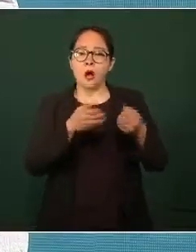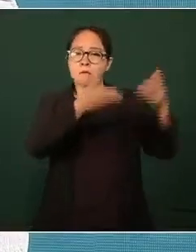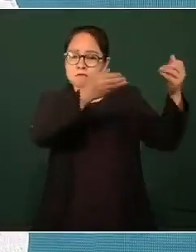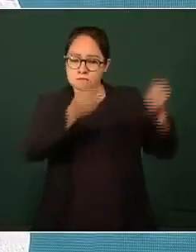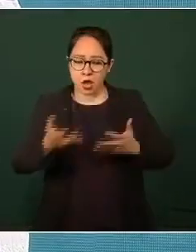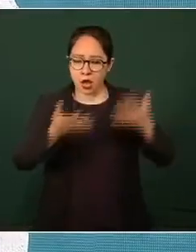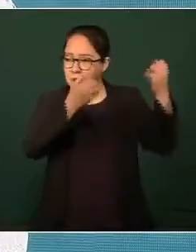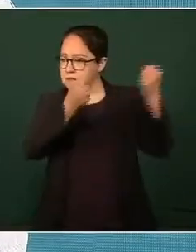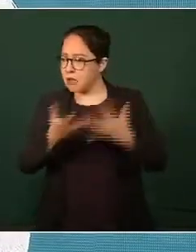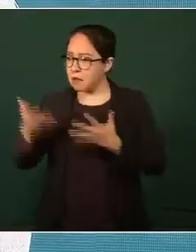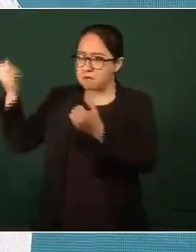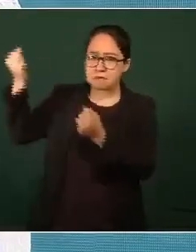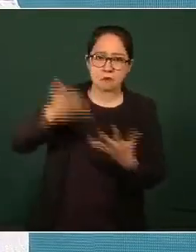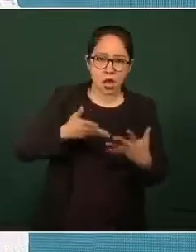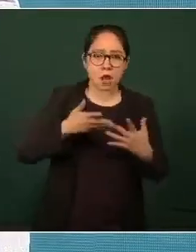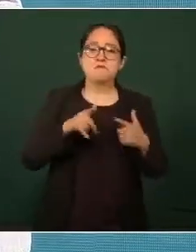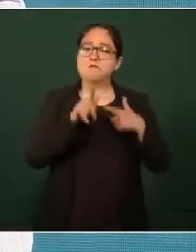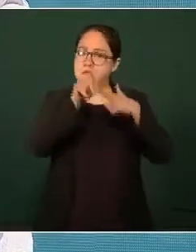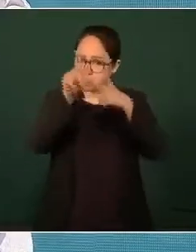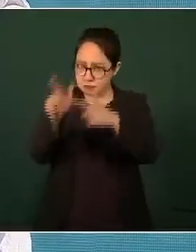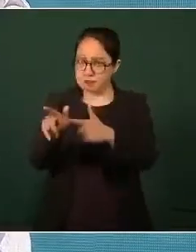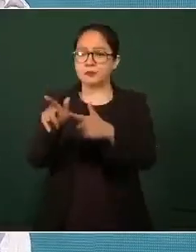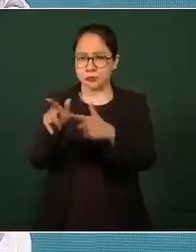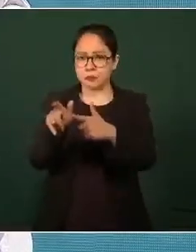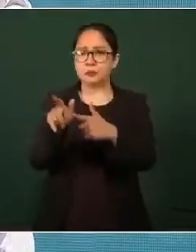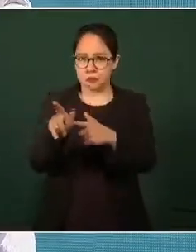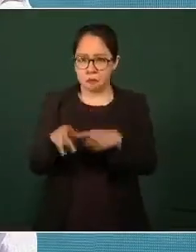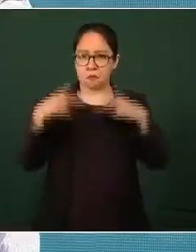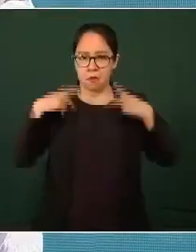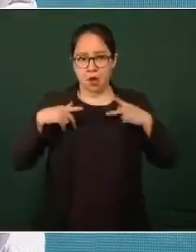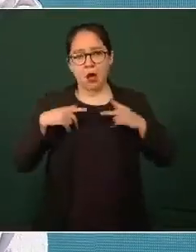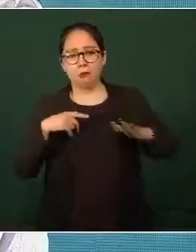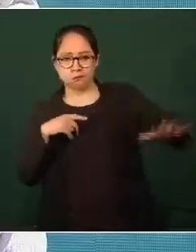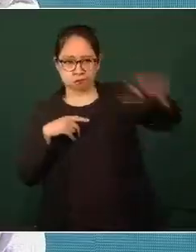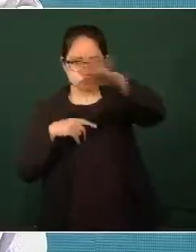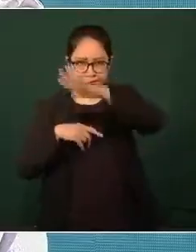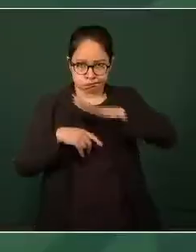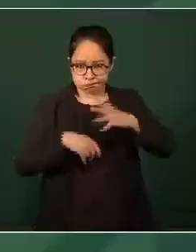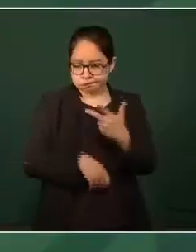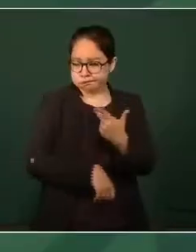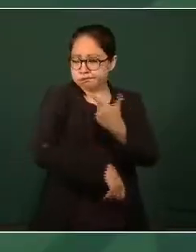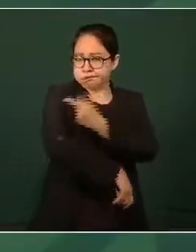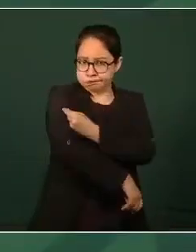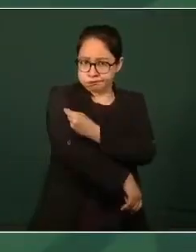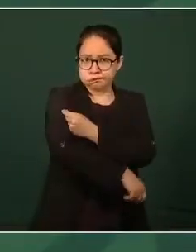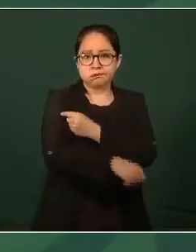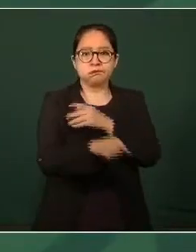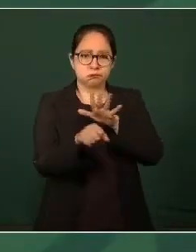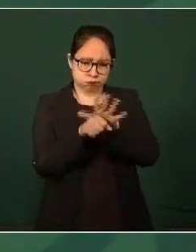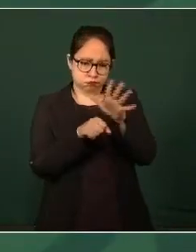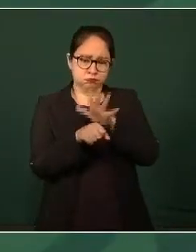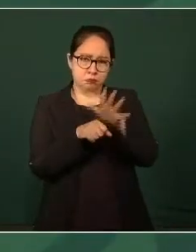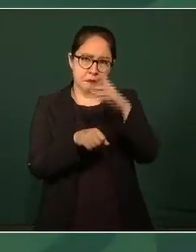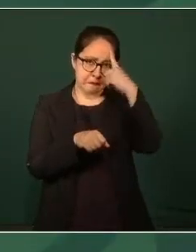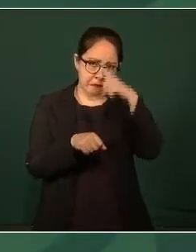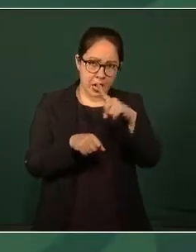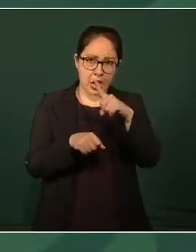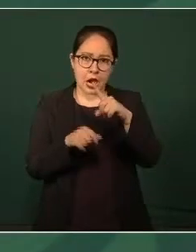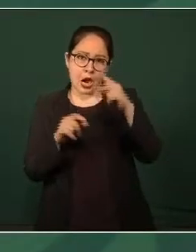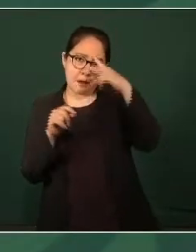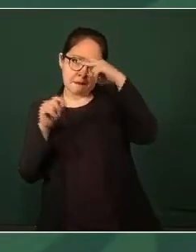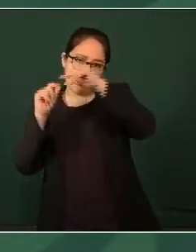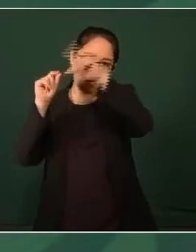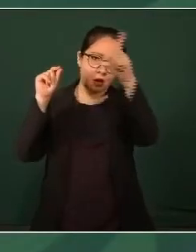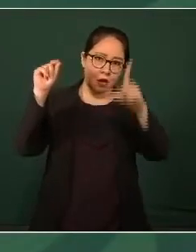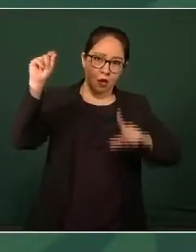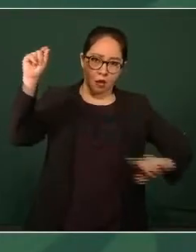vacunando tenemos ya vacunas suficientes para el plan nacional de